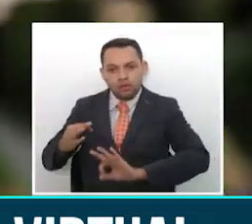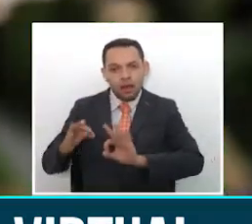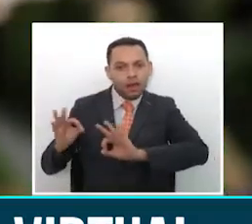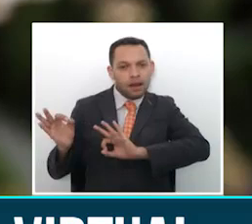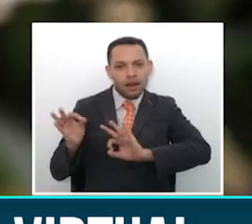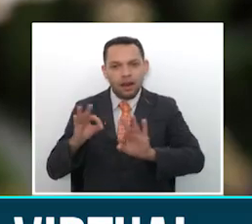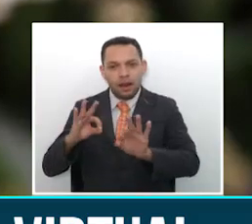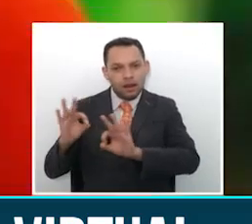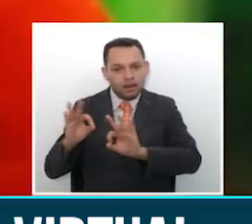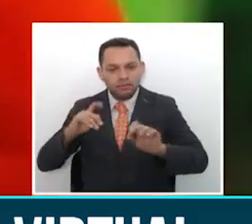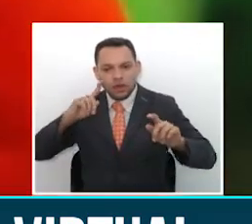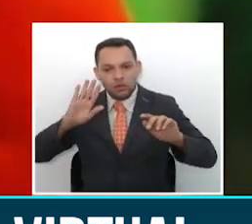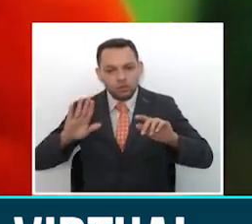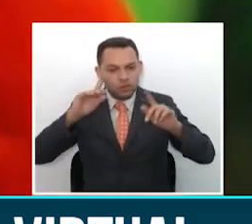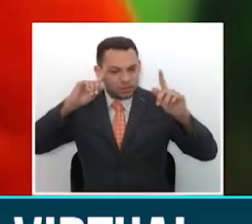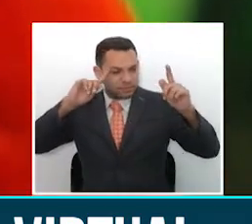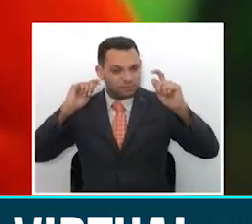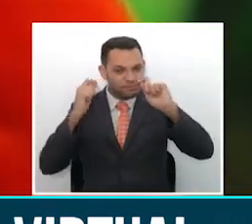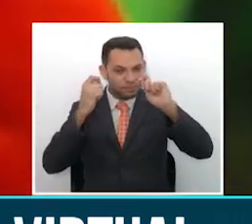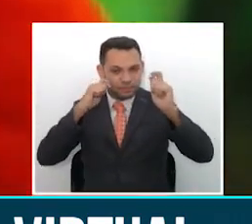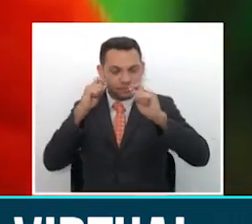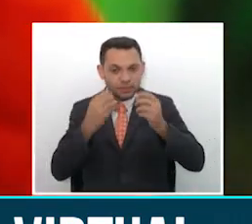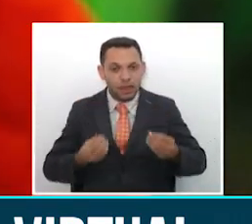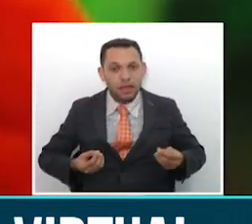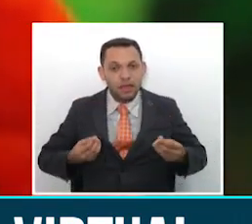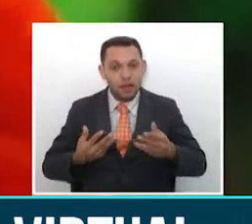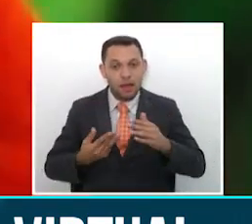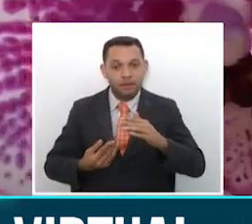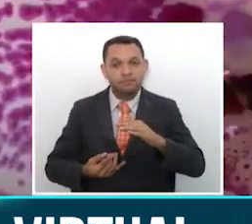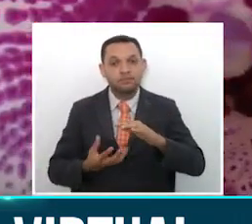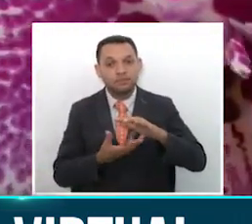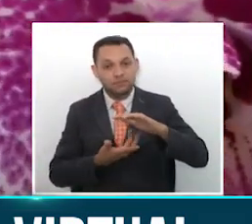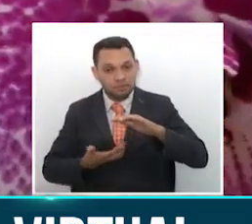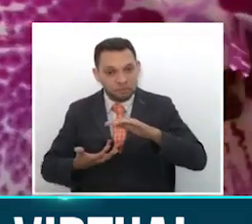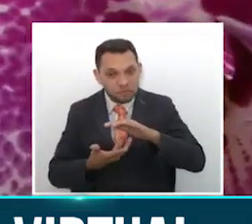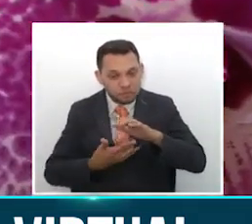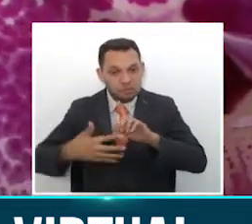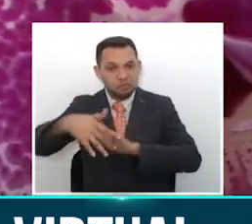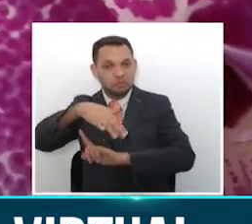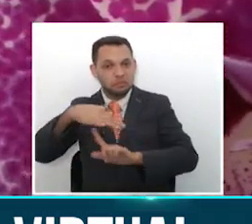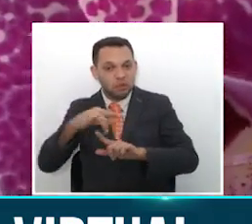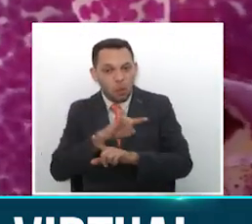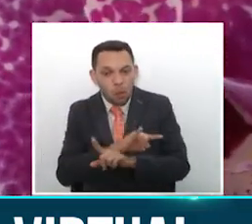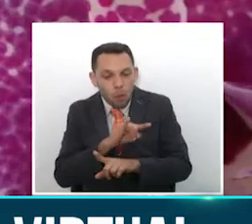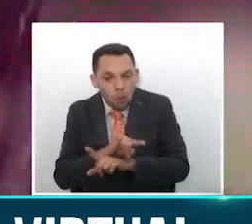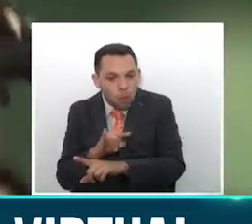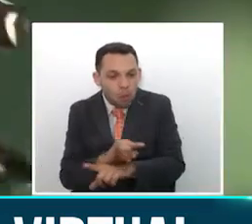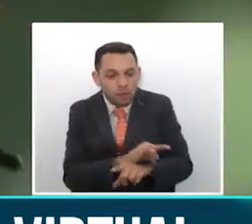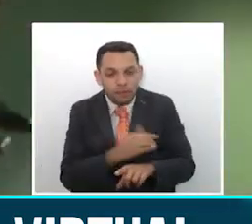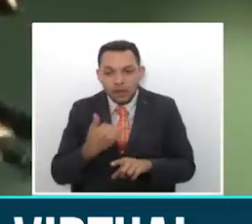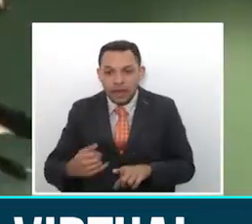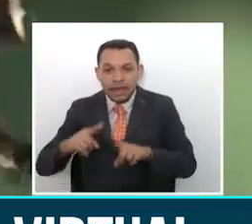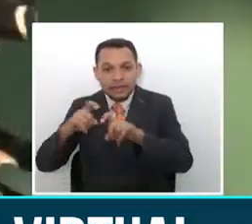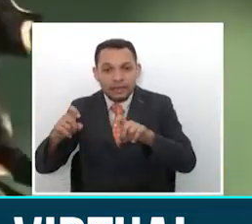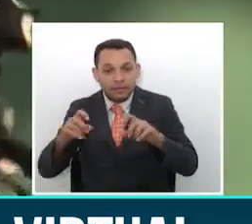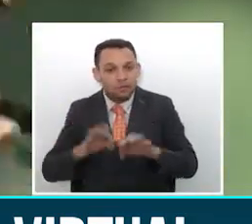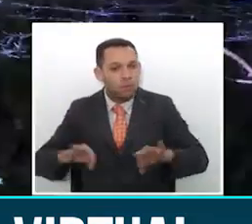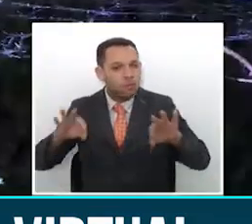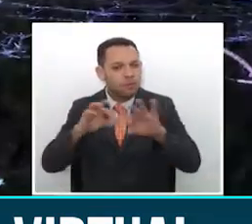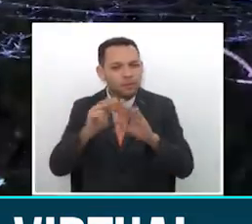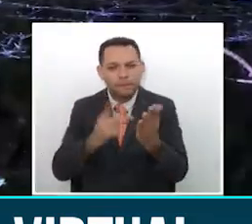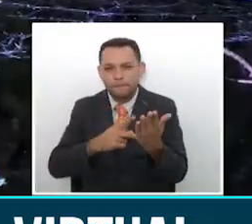estrategias encaminadas para beneficiar el medio ambiente, expertos en la materia creen que en los actuales planes de desarrollo